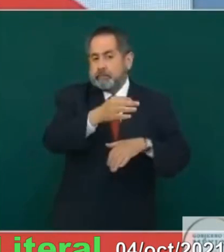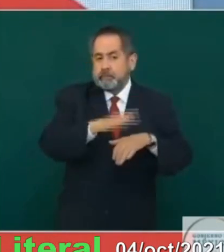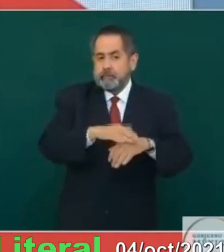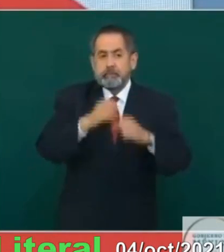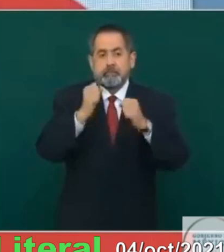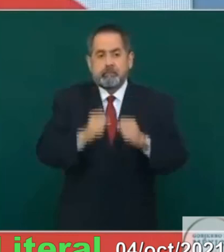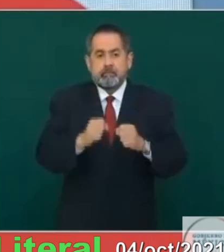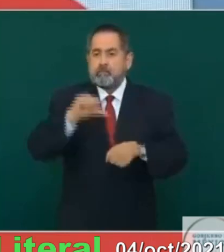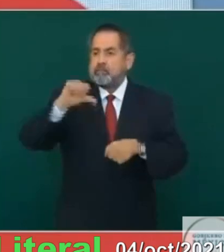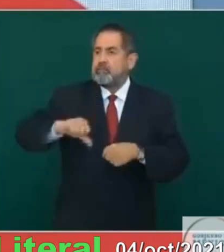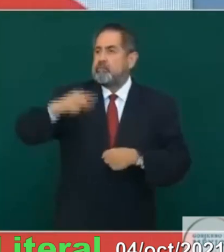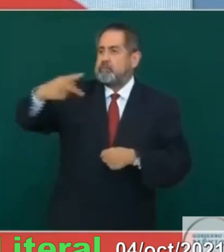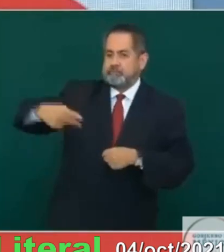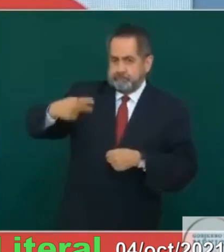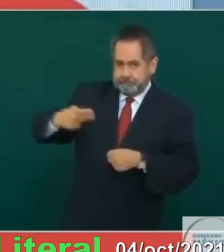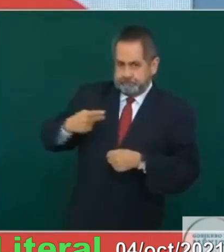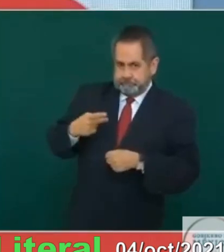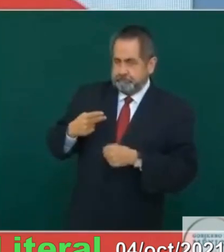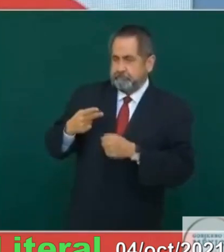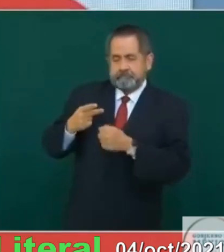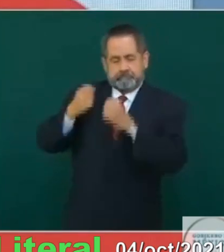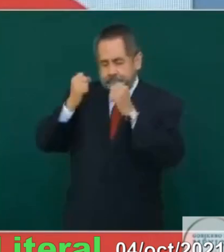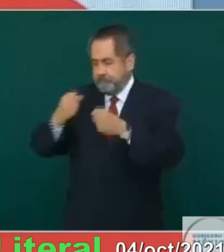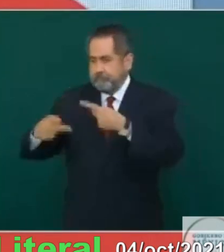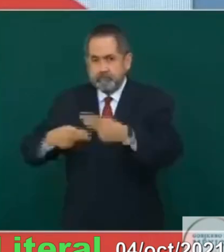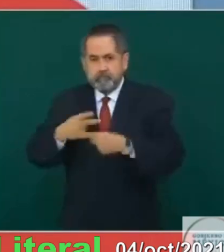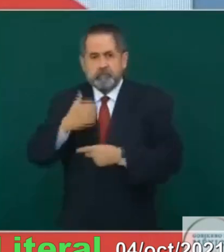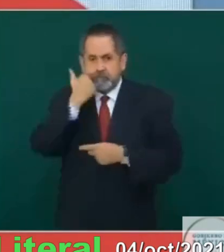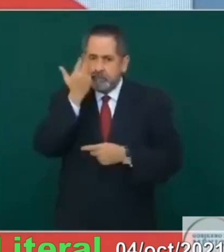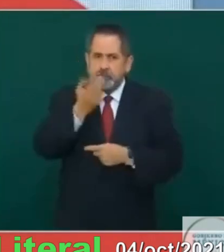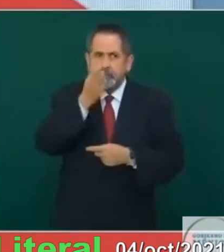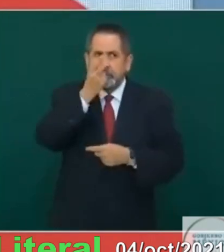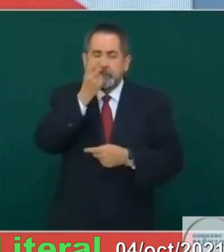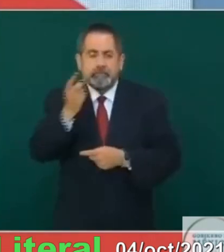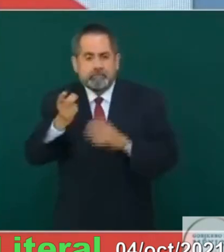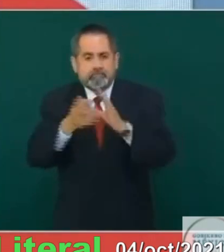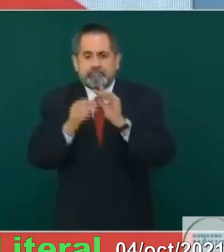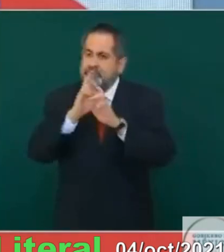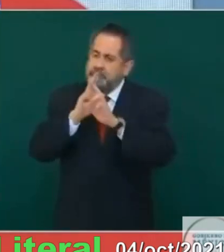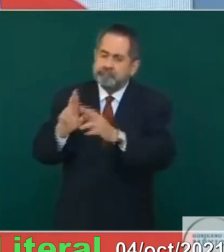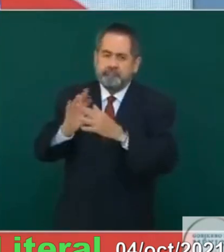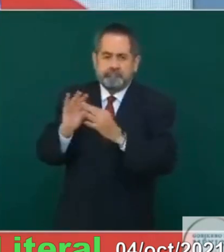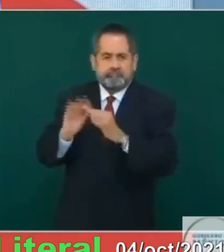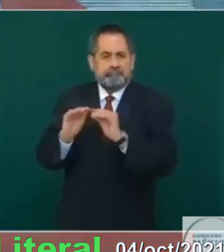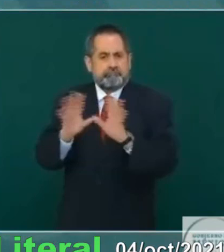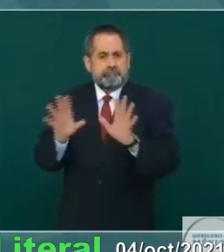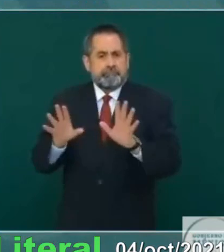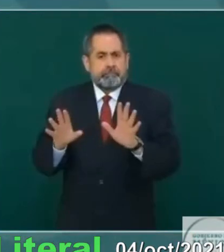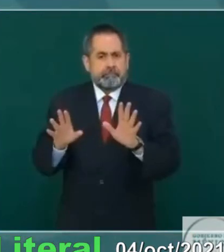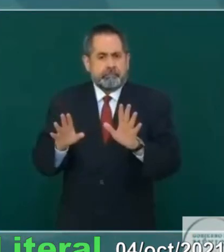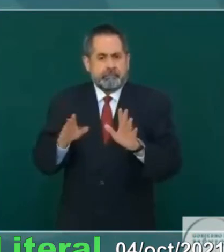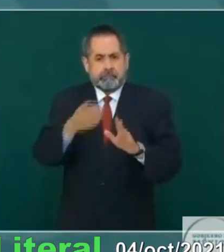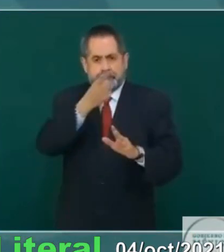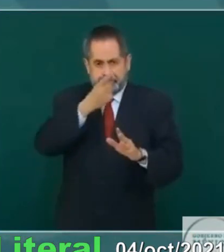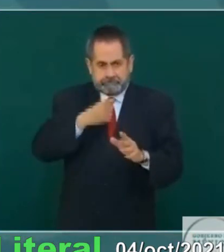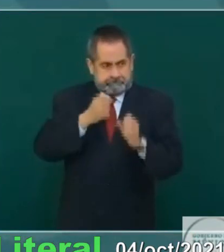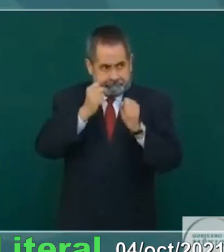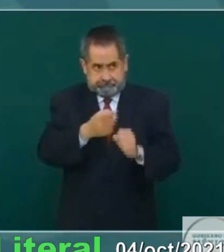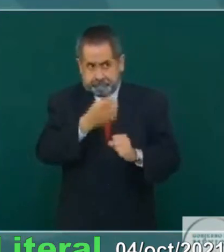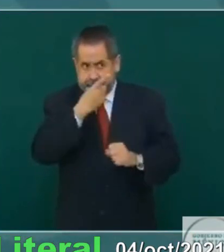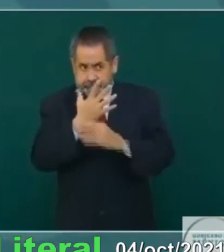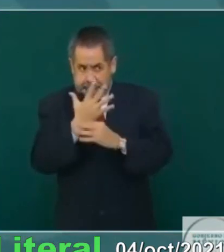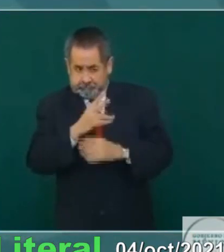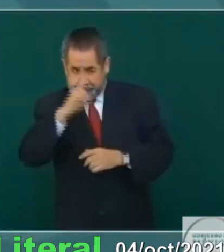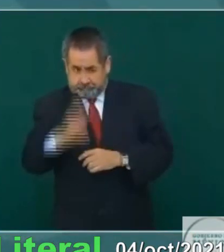me van a preguntar y quiero que me confirmes lo que ya me